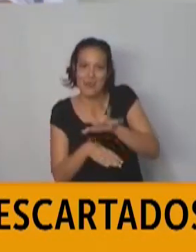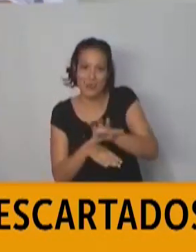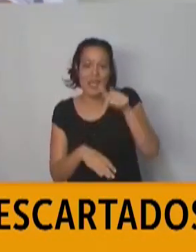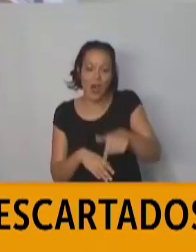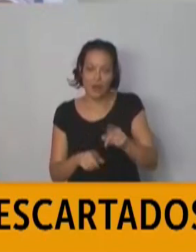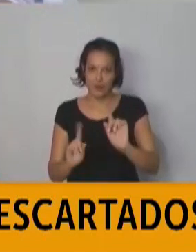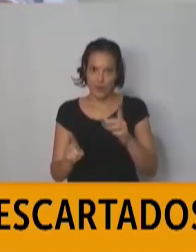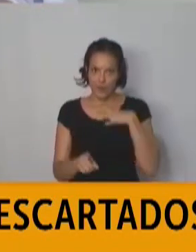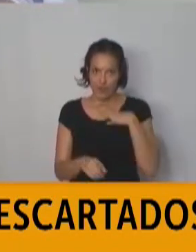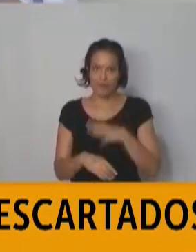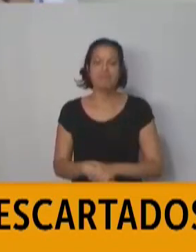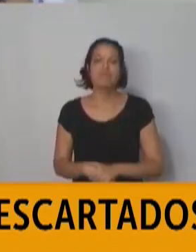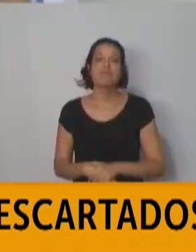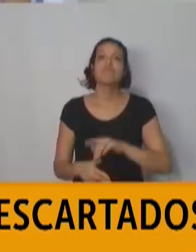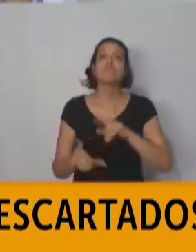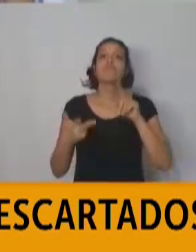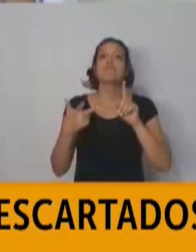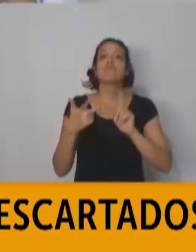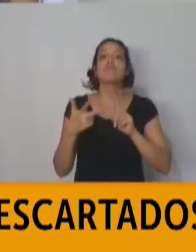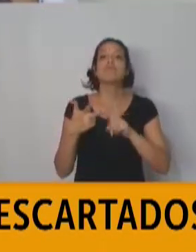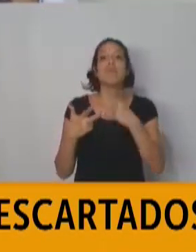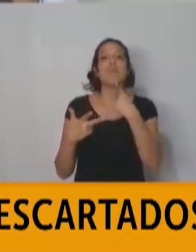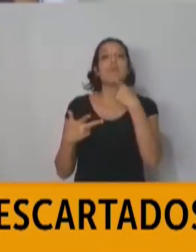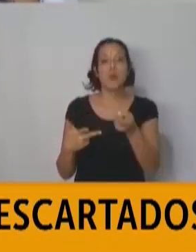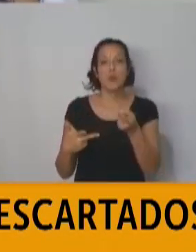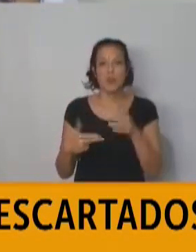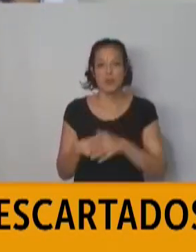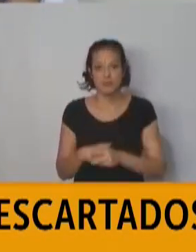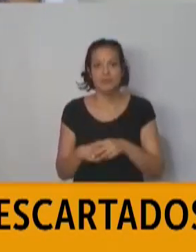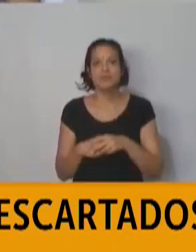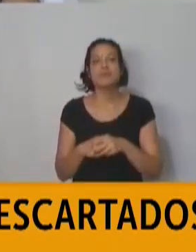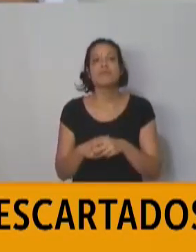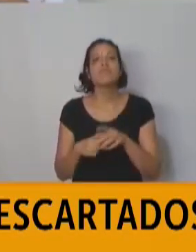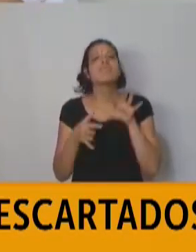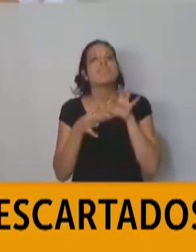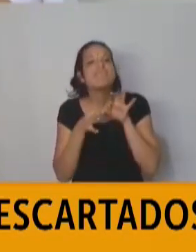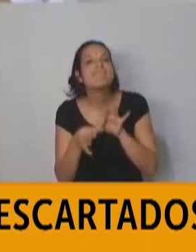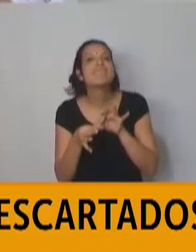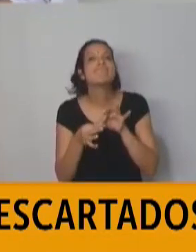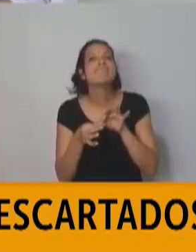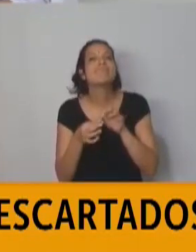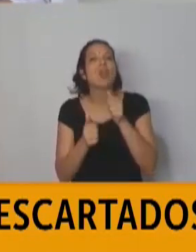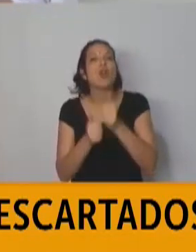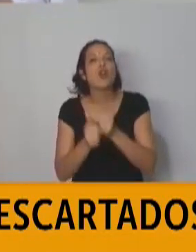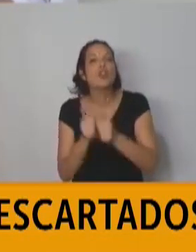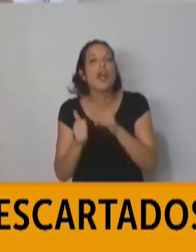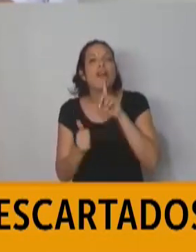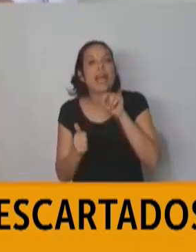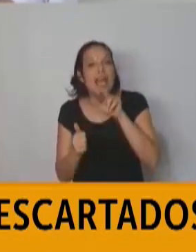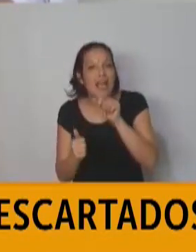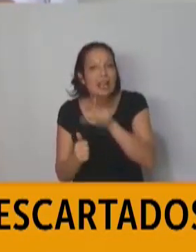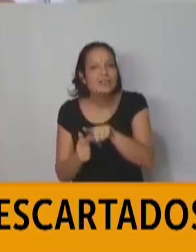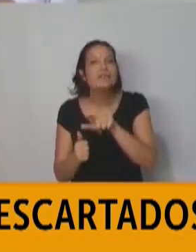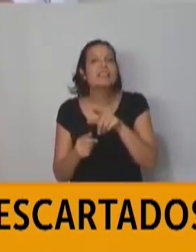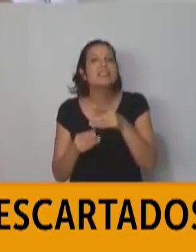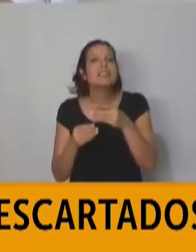Siguiente pregunta. Nuevo tribuno de Rosario del Tala. En relación al caso en estudio en Rosario del Tala, ¿cómo se encuentra